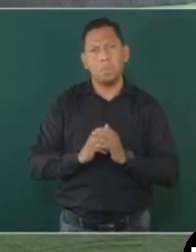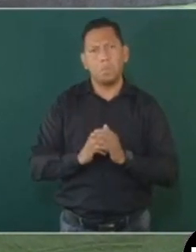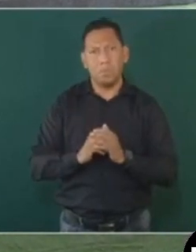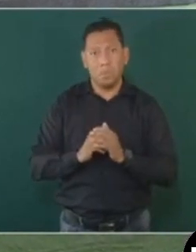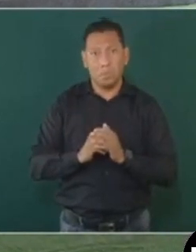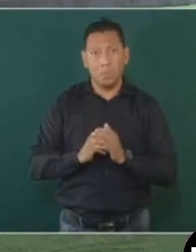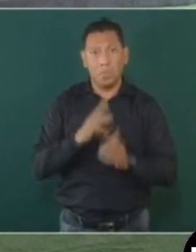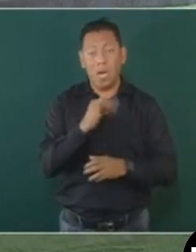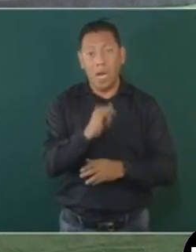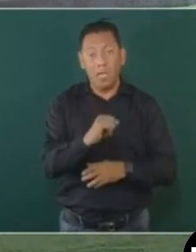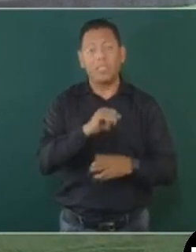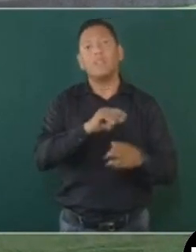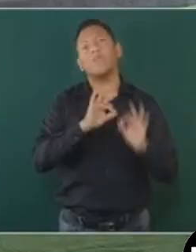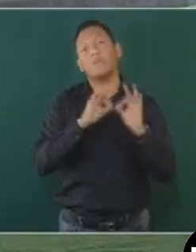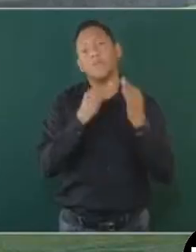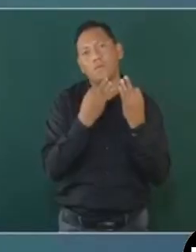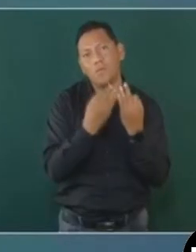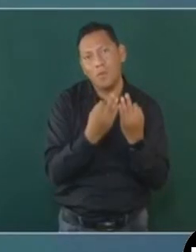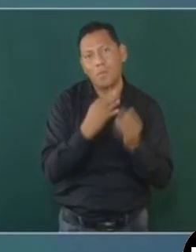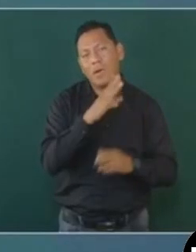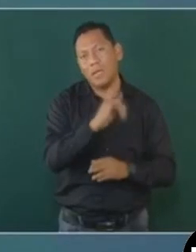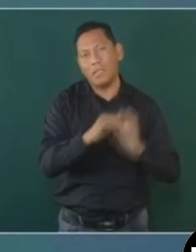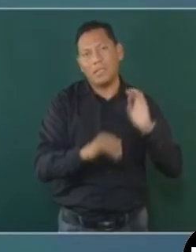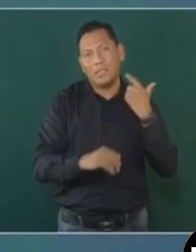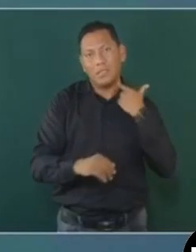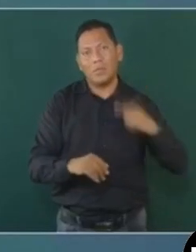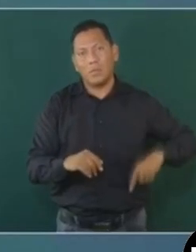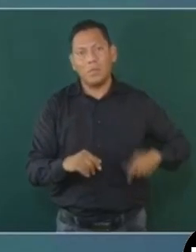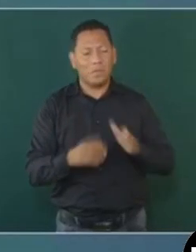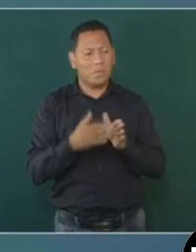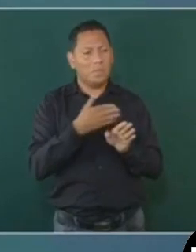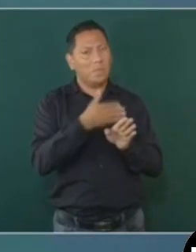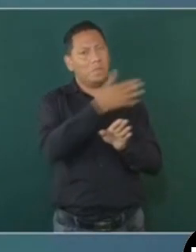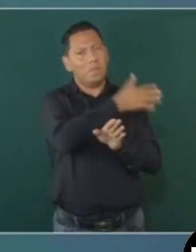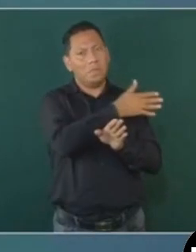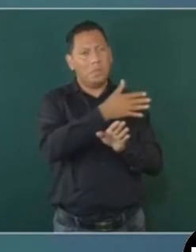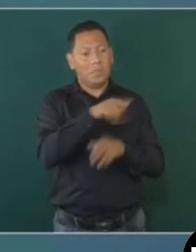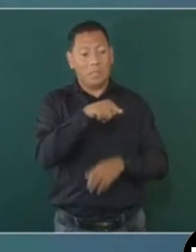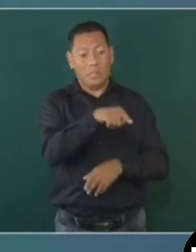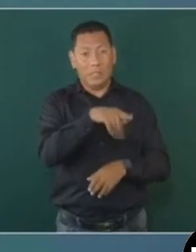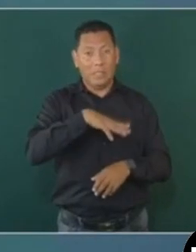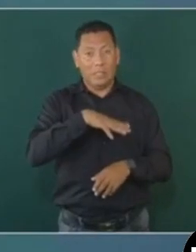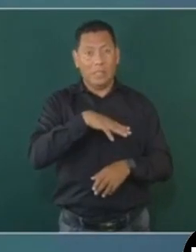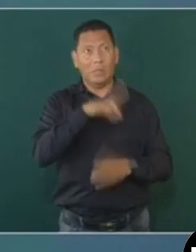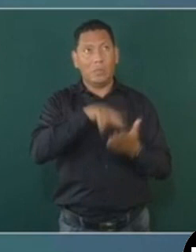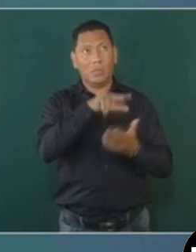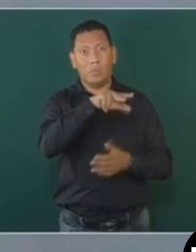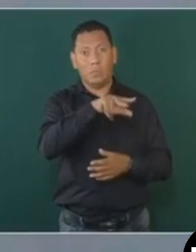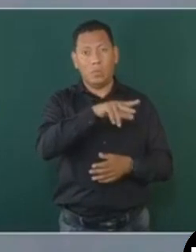mantener esa caja de ahorro costaba en el 18